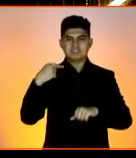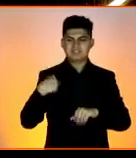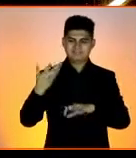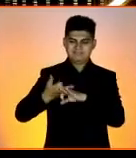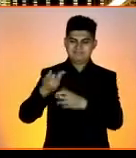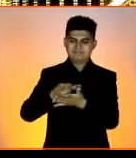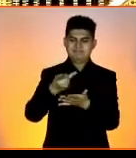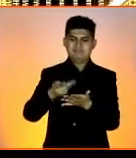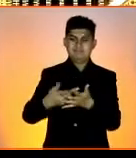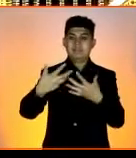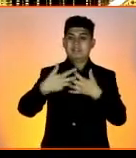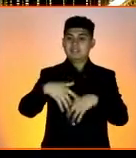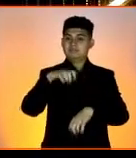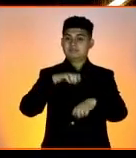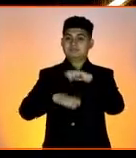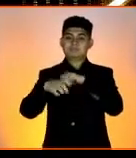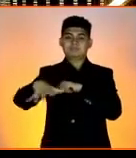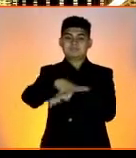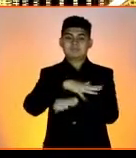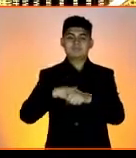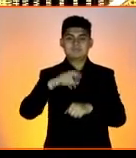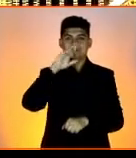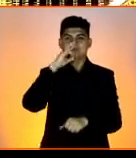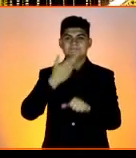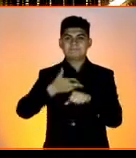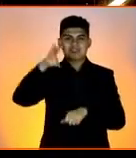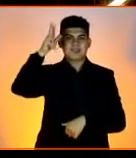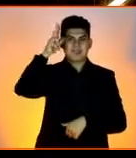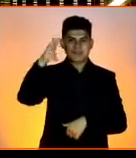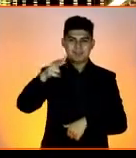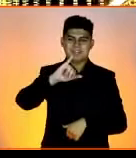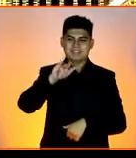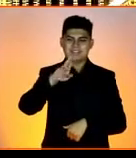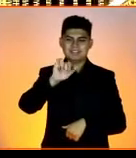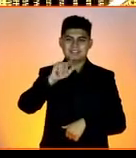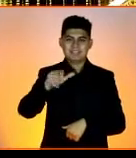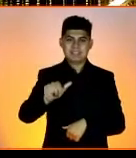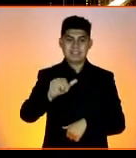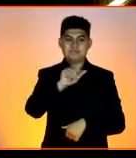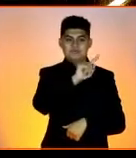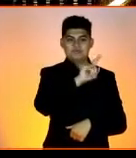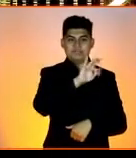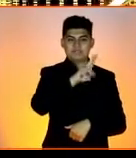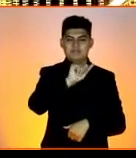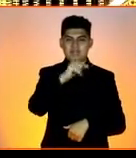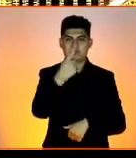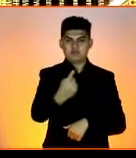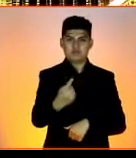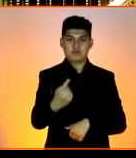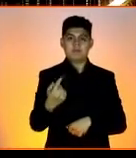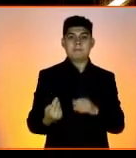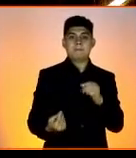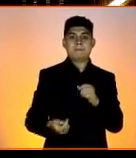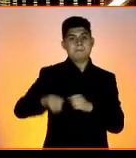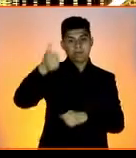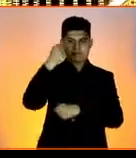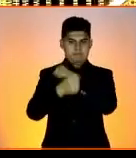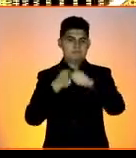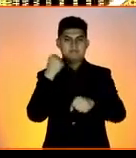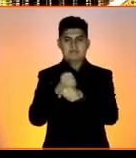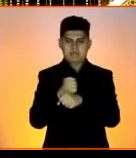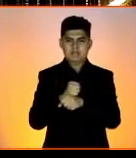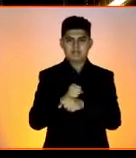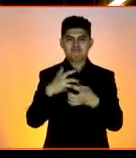el distintivo de Empresa Socialmente Responsable. Hola, soy Jessica Pelcastre de Fibra 1 y este es nuestro primer año como Empresa